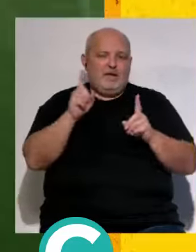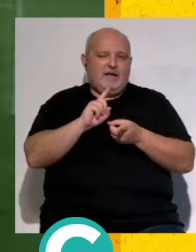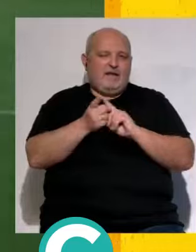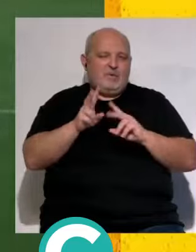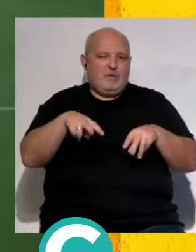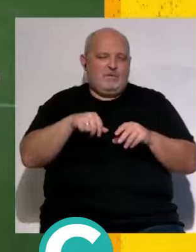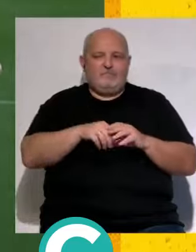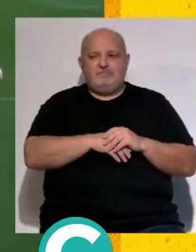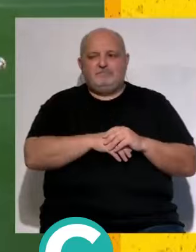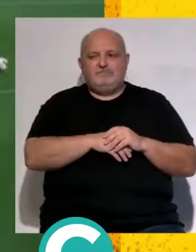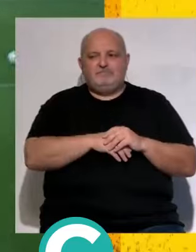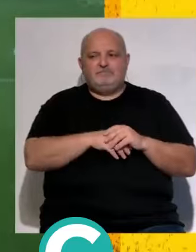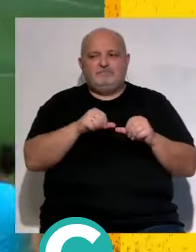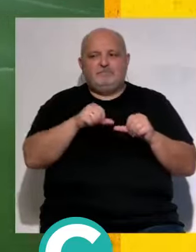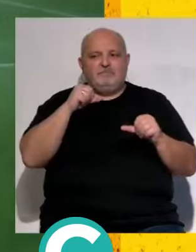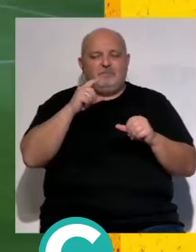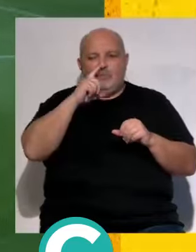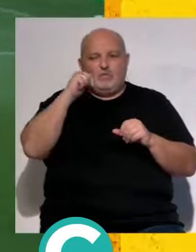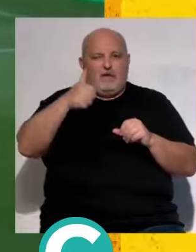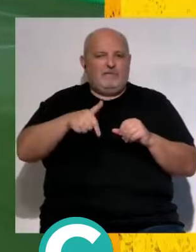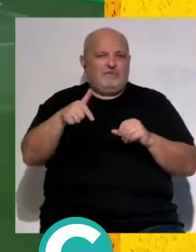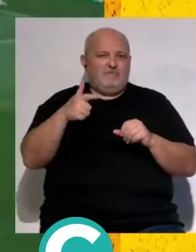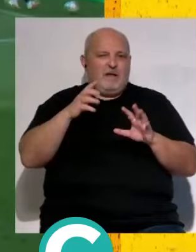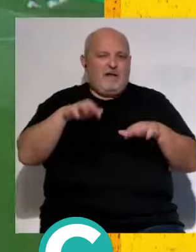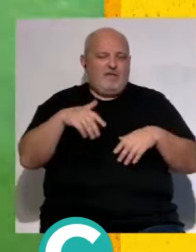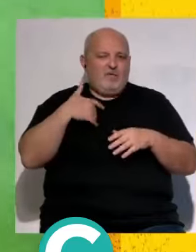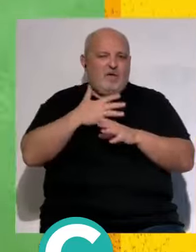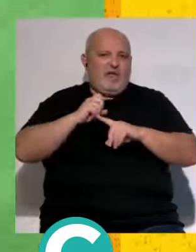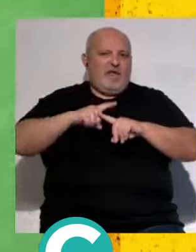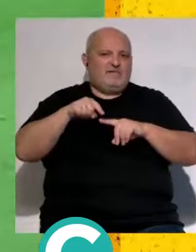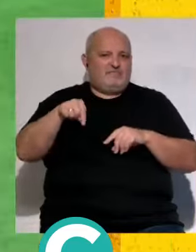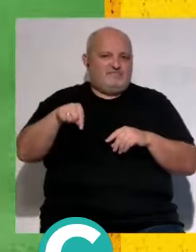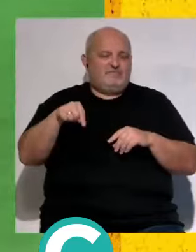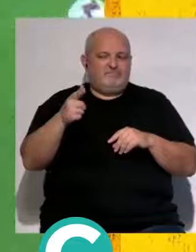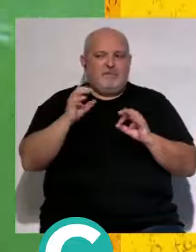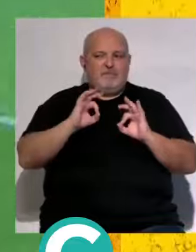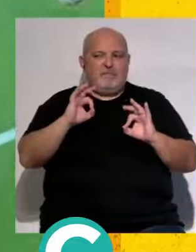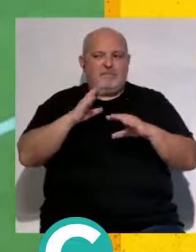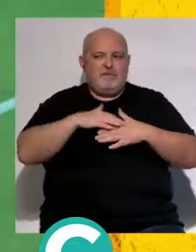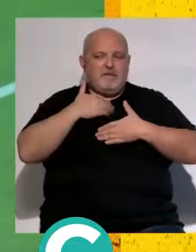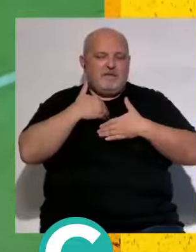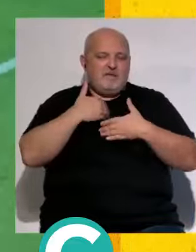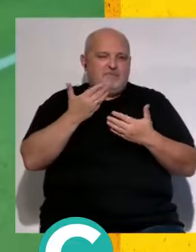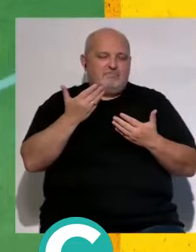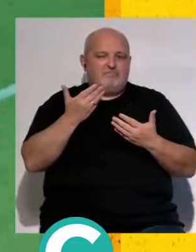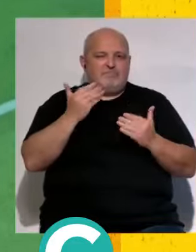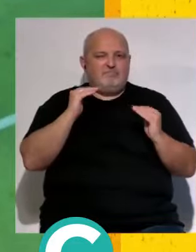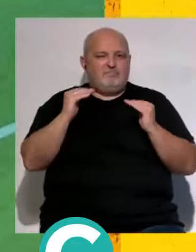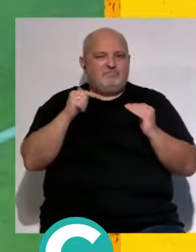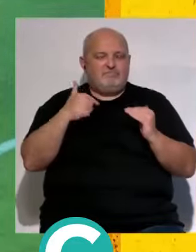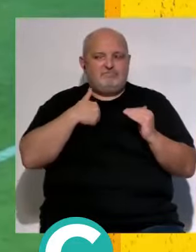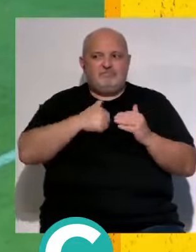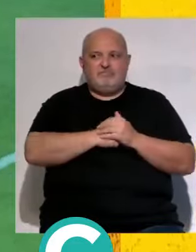cambia eran muchos años con momentos como esos muy especiales para mí en mi carrera